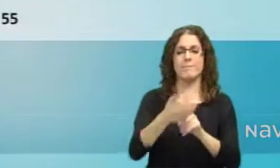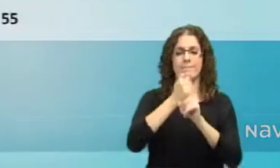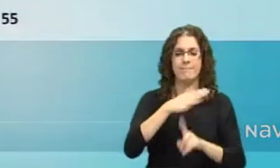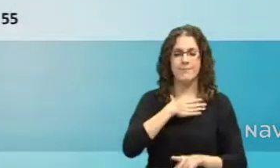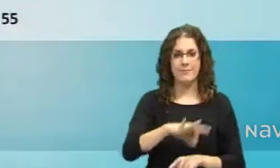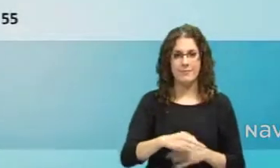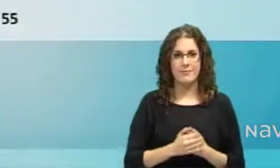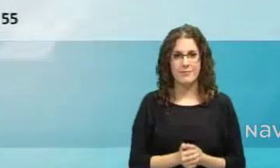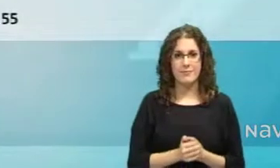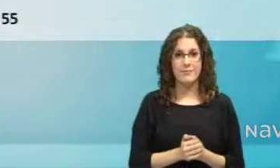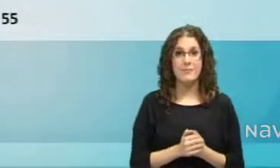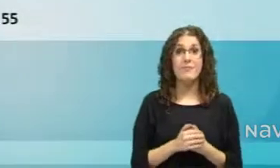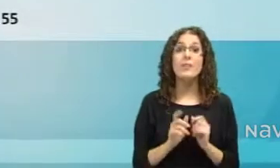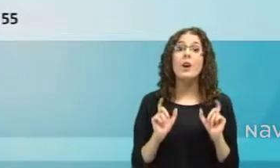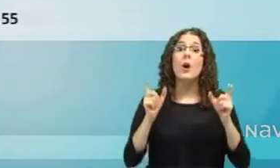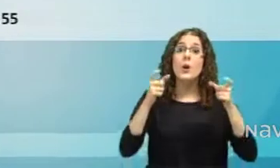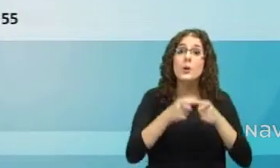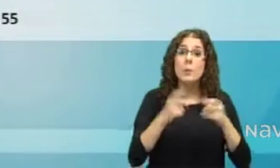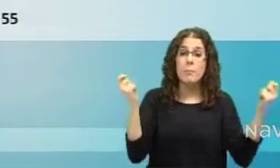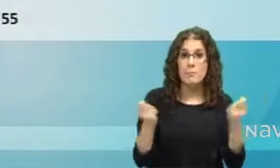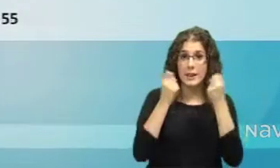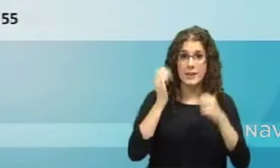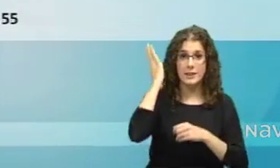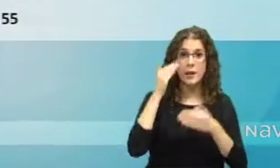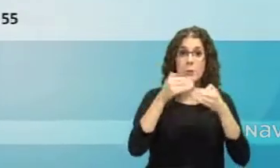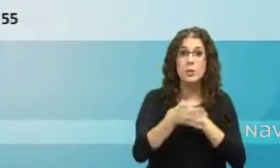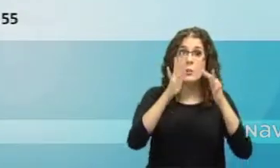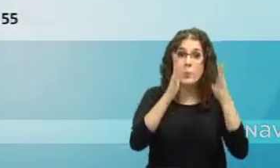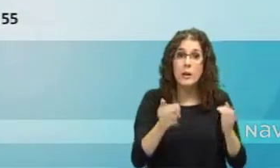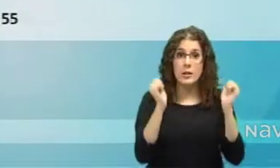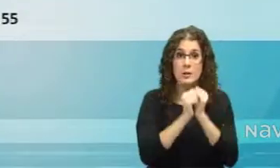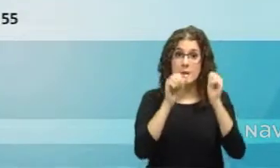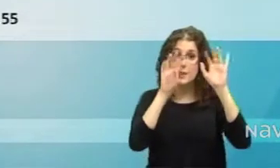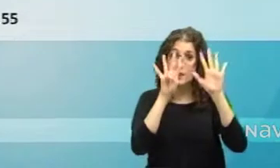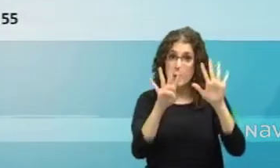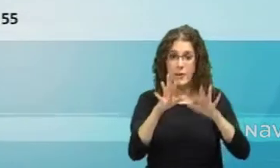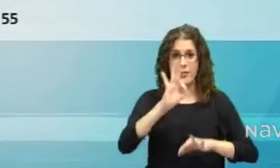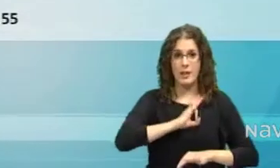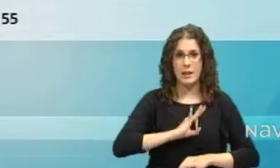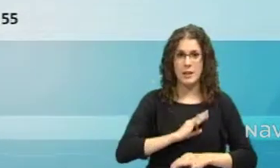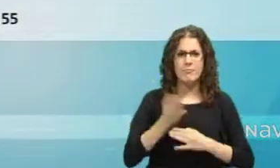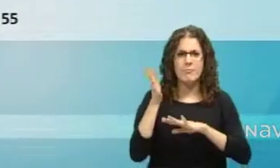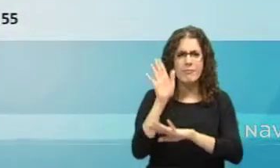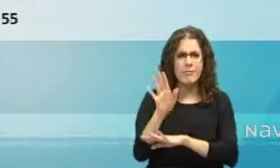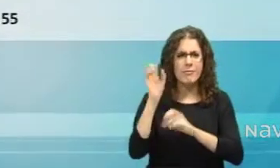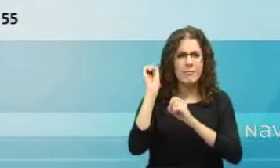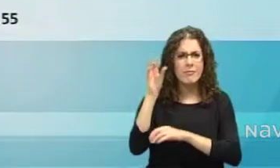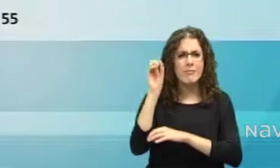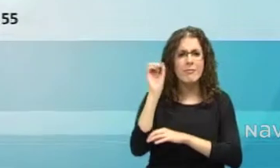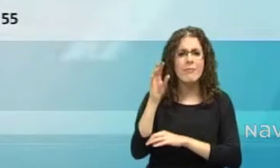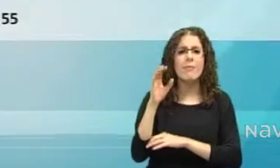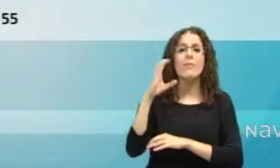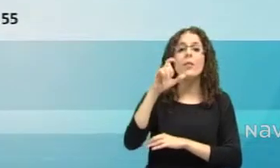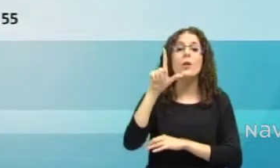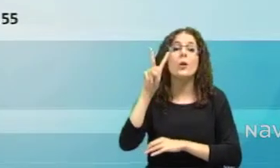Y el Club de Marketing de Navarra impartirá el próximo miércoles 29 de enero un seminario dedicado al Cloud Computing. En él se